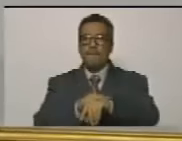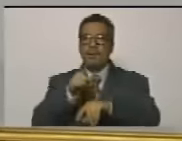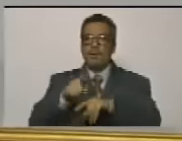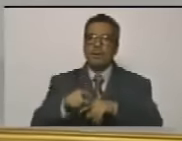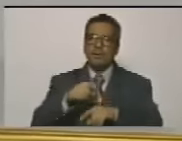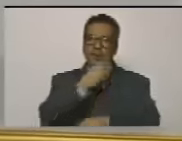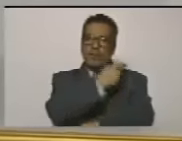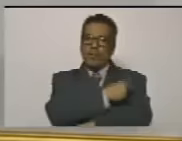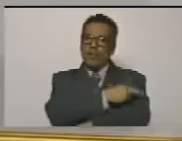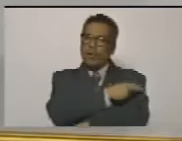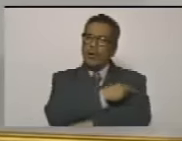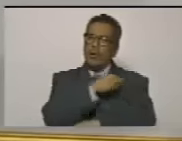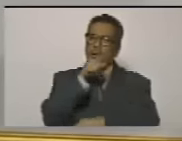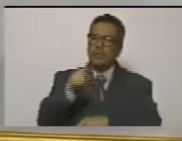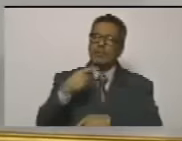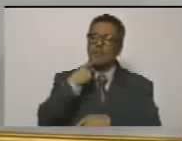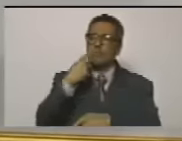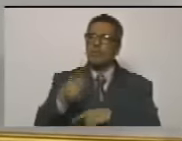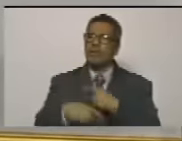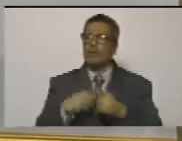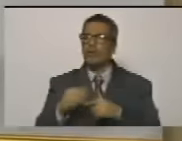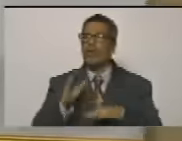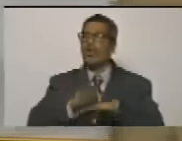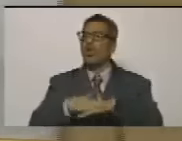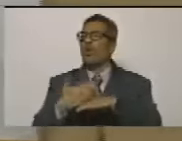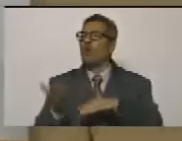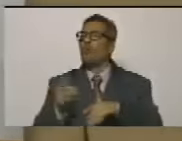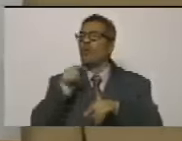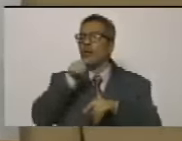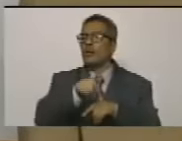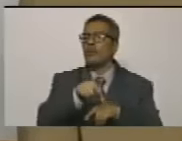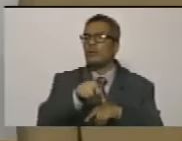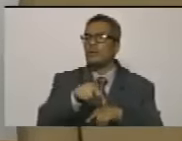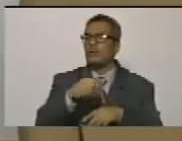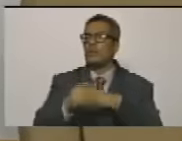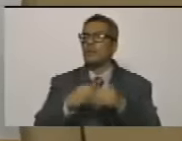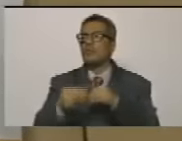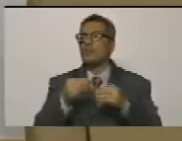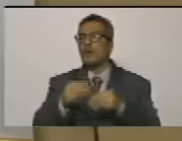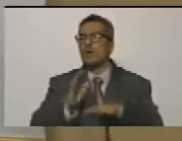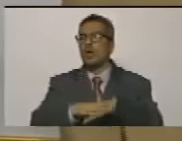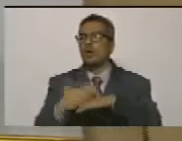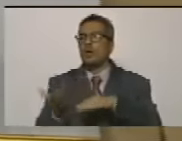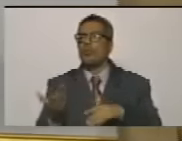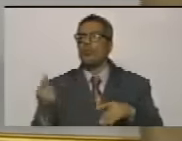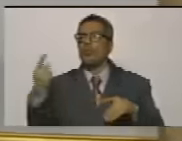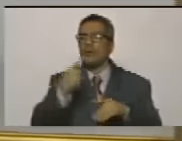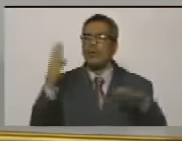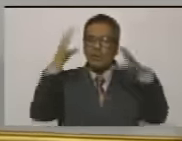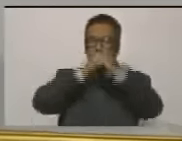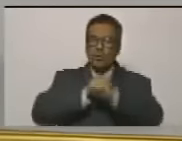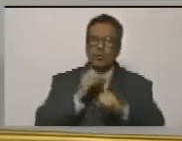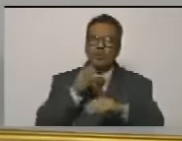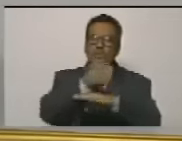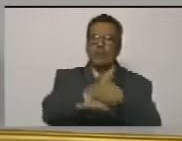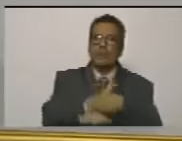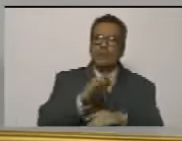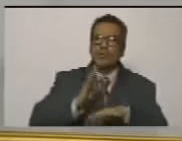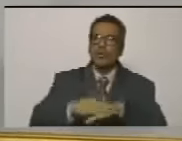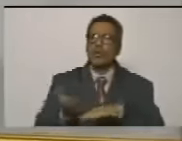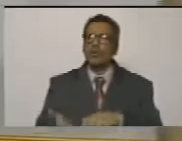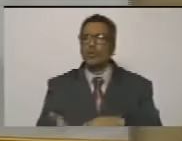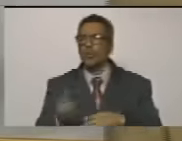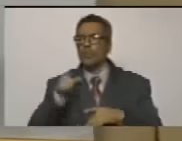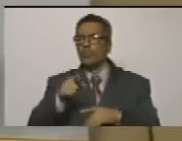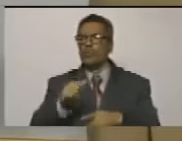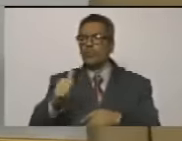enfermeras en los hospitales era ¿por qué estabas allí? ¿por qué saliste de noche? ¿por qué tomaste